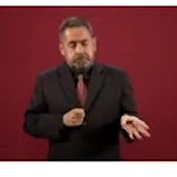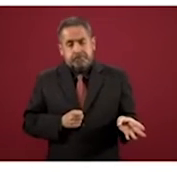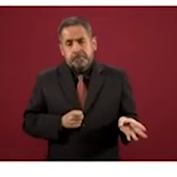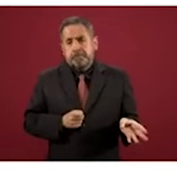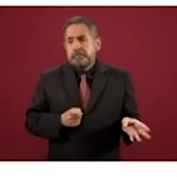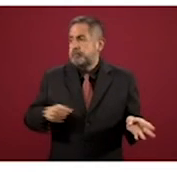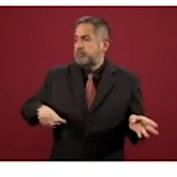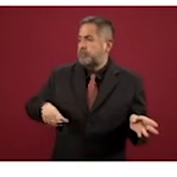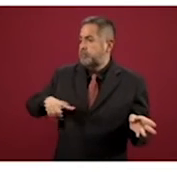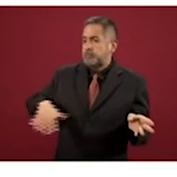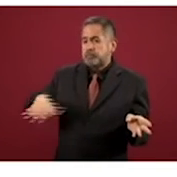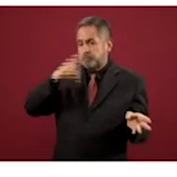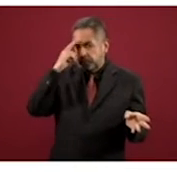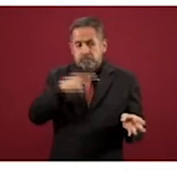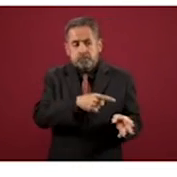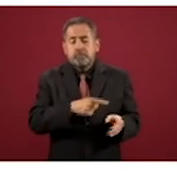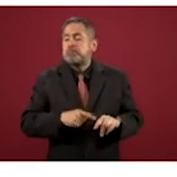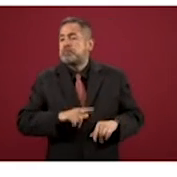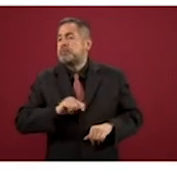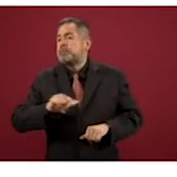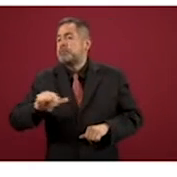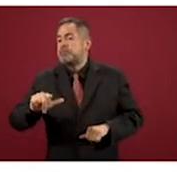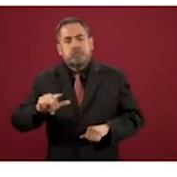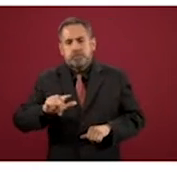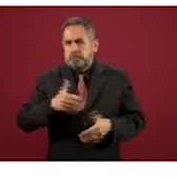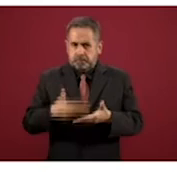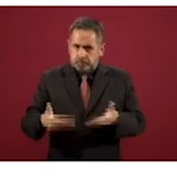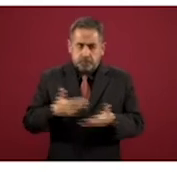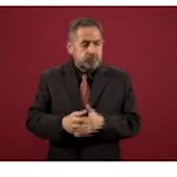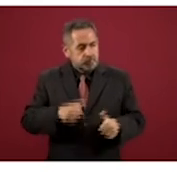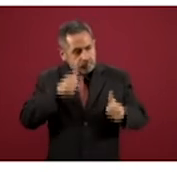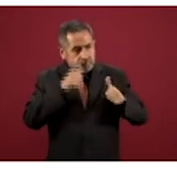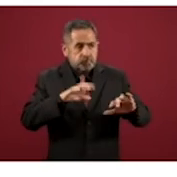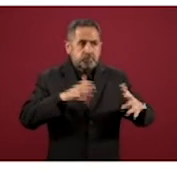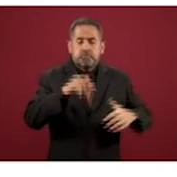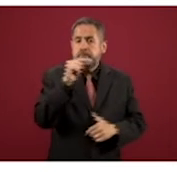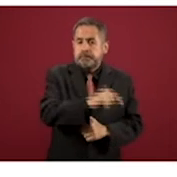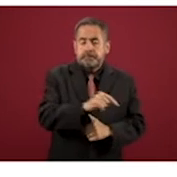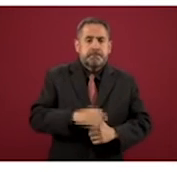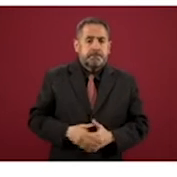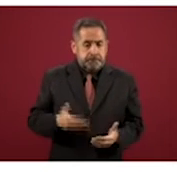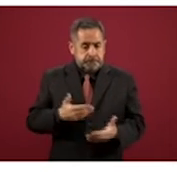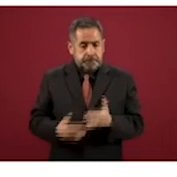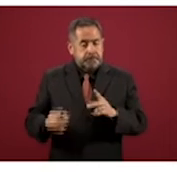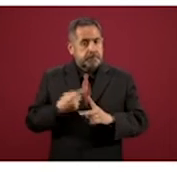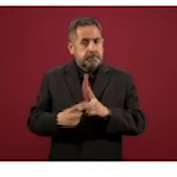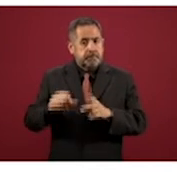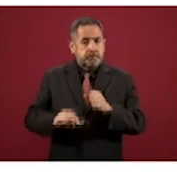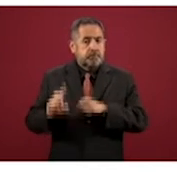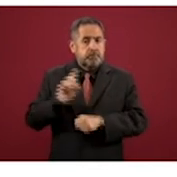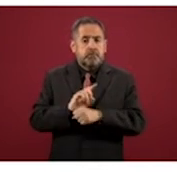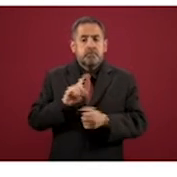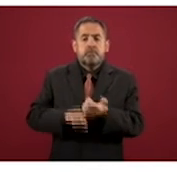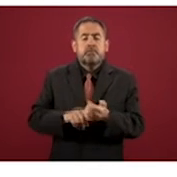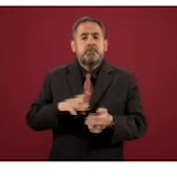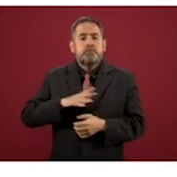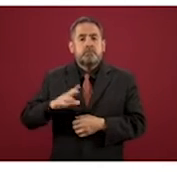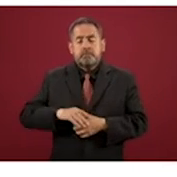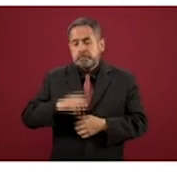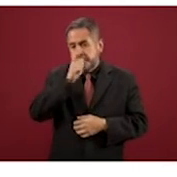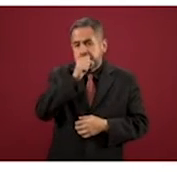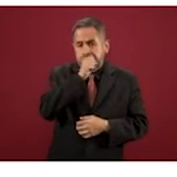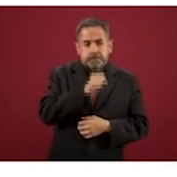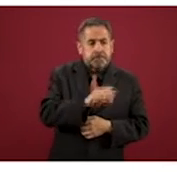mexicano ha sido ausente en muchas de estas colonias. A partir del día de hoy estará disponible en la página